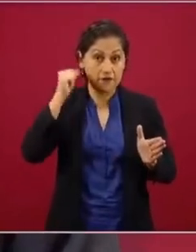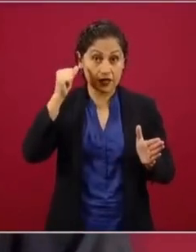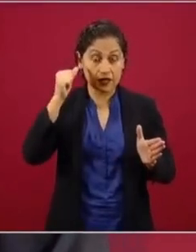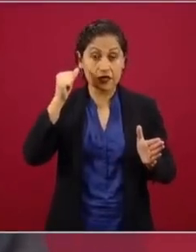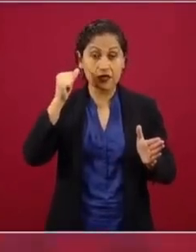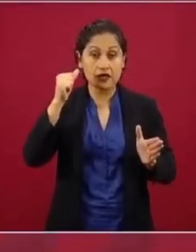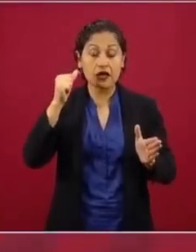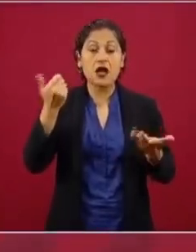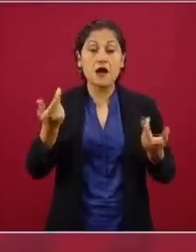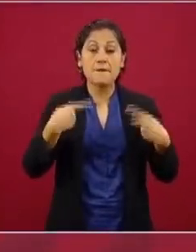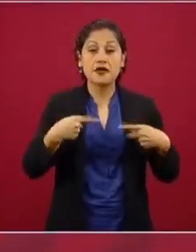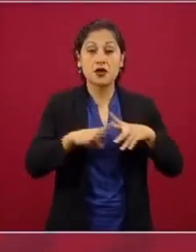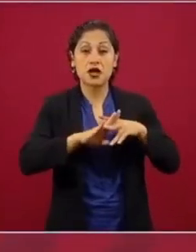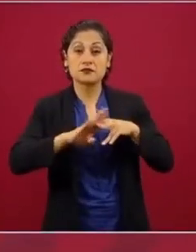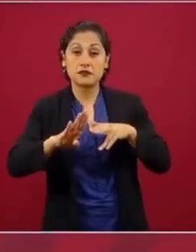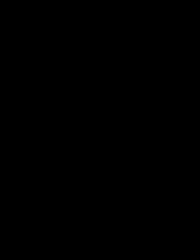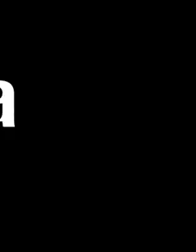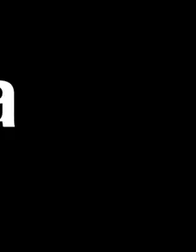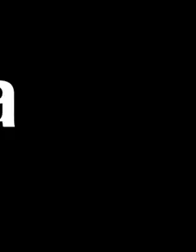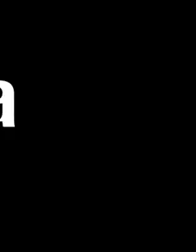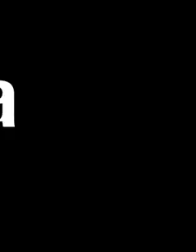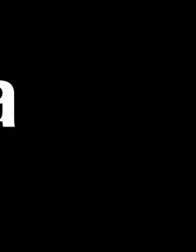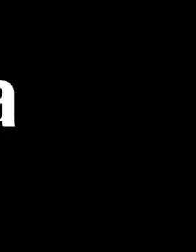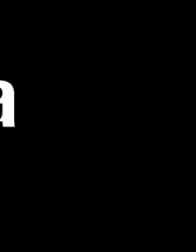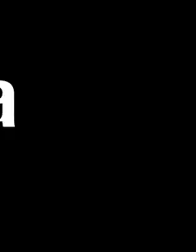remesas prácticamente fueron las mismas.